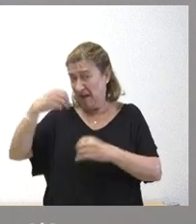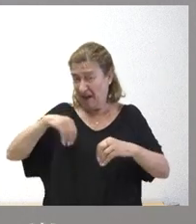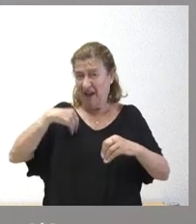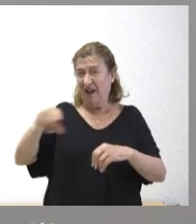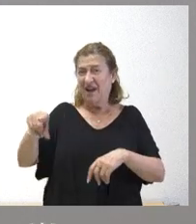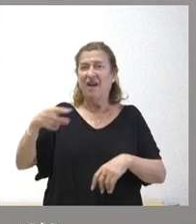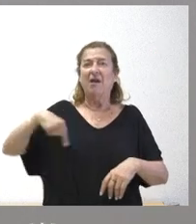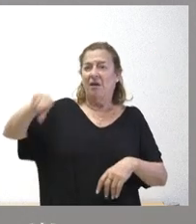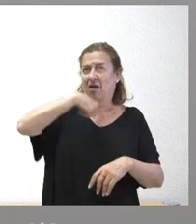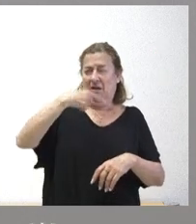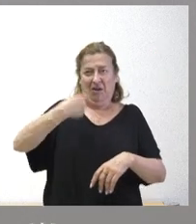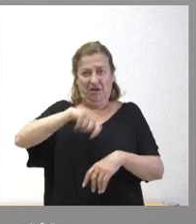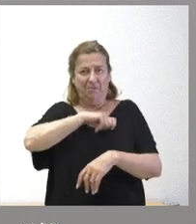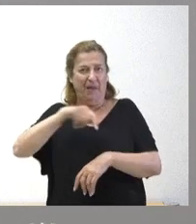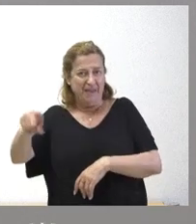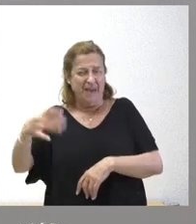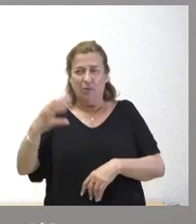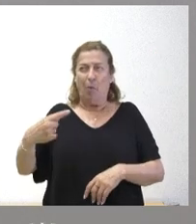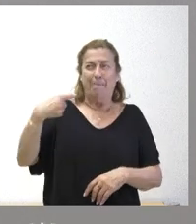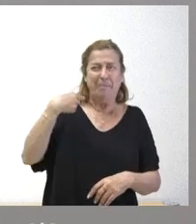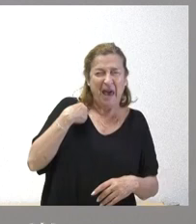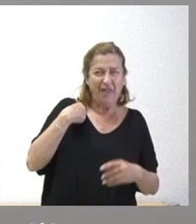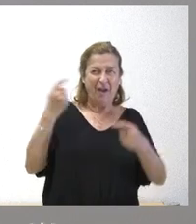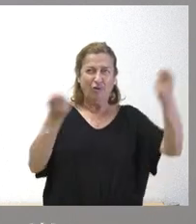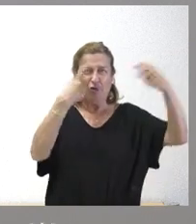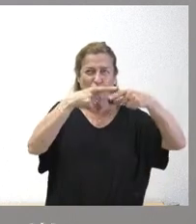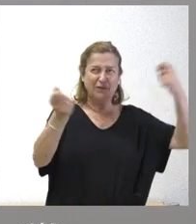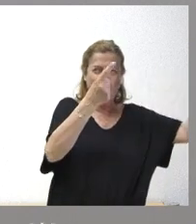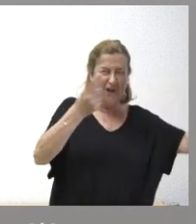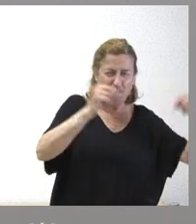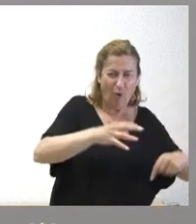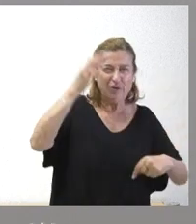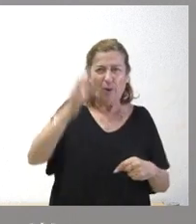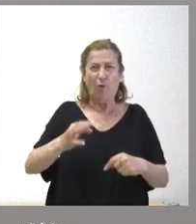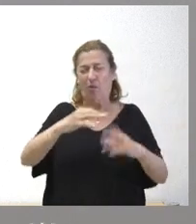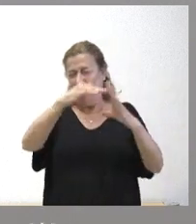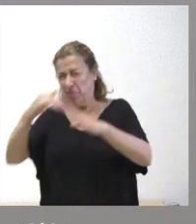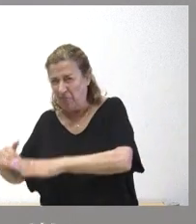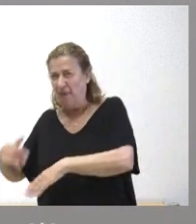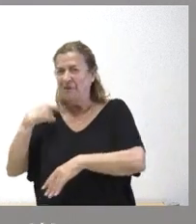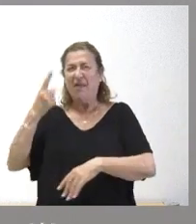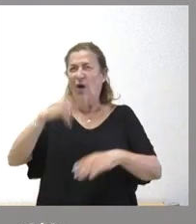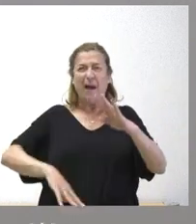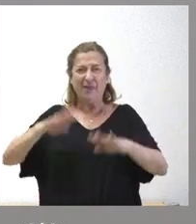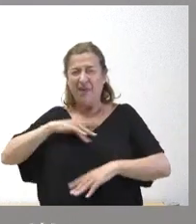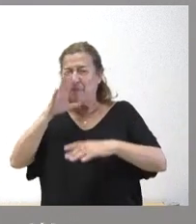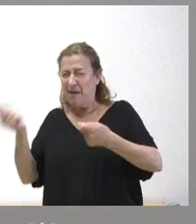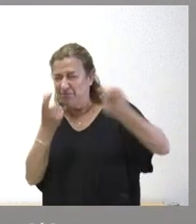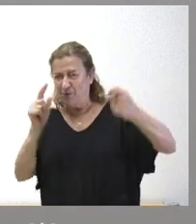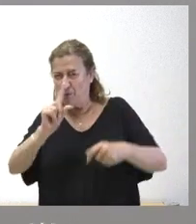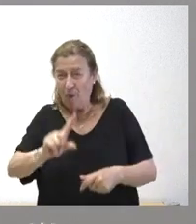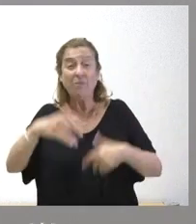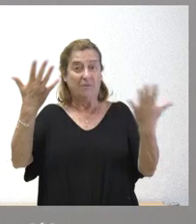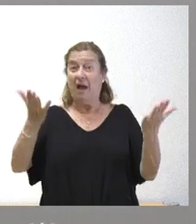que nuestro país iba a perder peso en exportaciones, no íbamos a estar a la altura de las circunstancias, no íbamos a capaces de exportar. Castilla y León ha